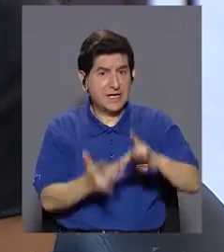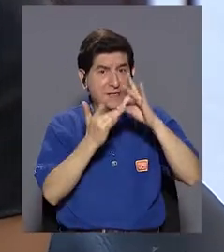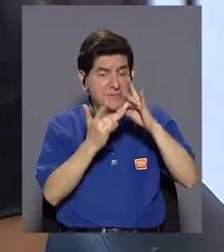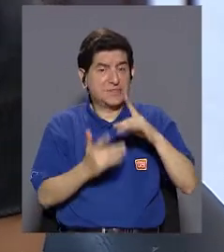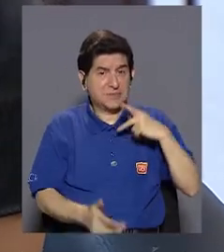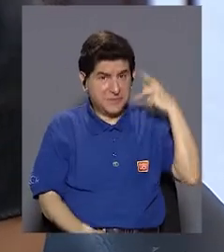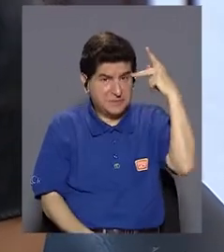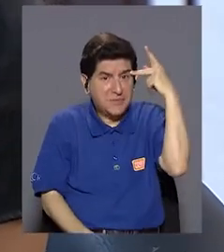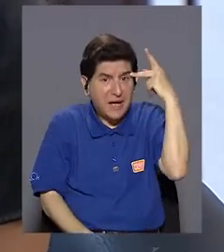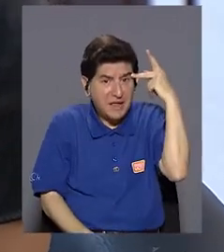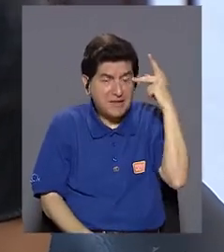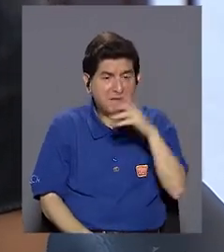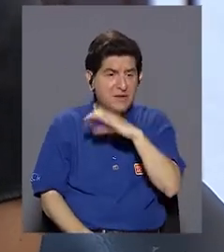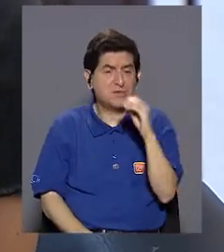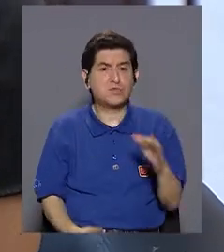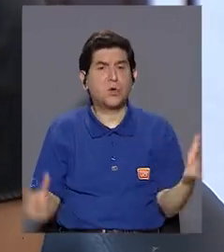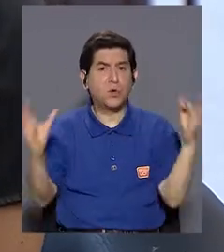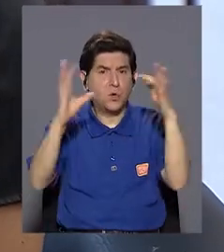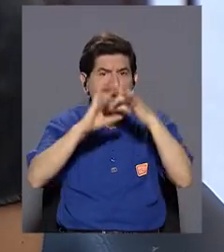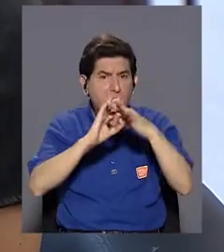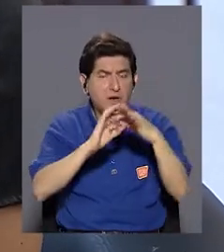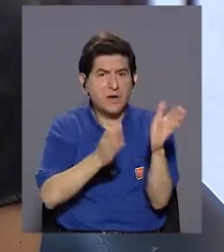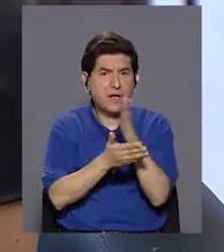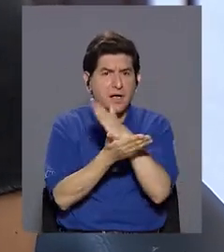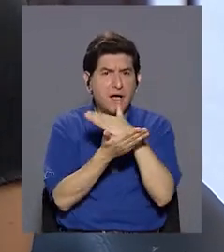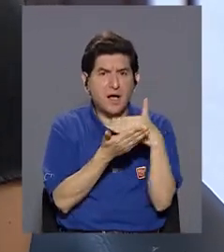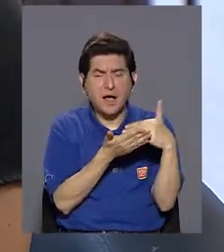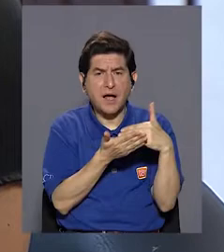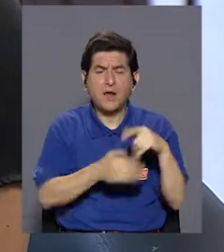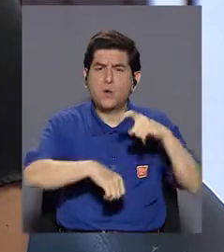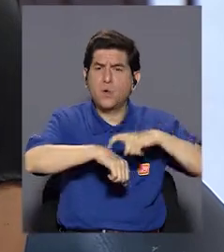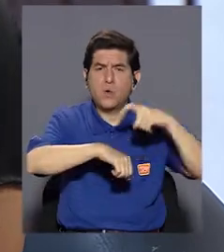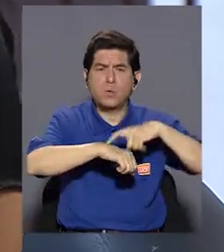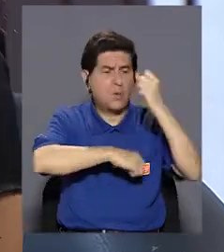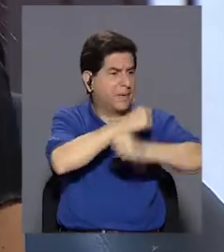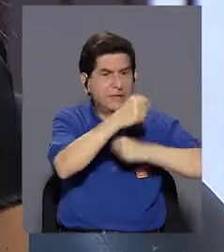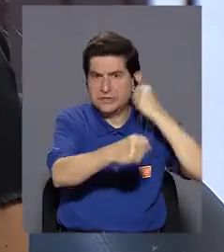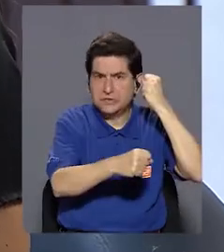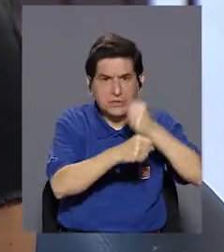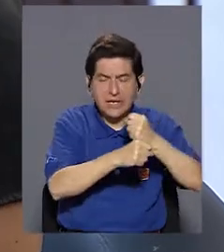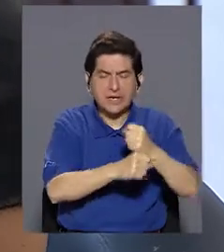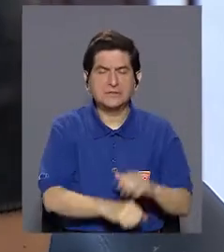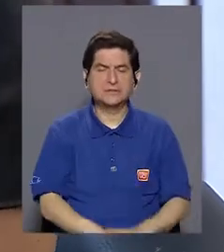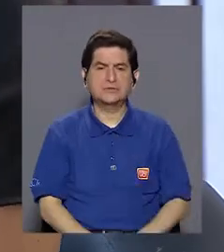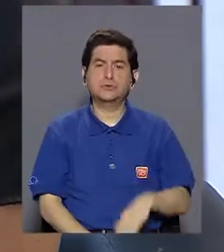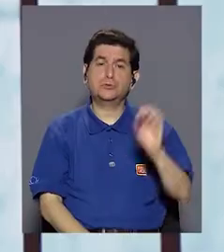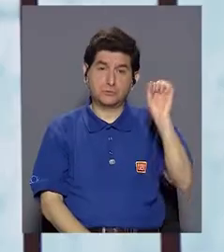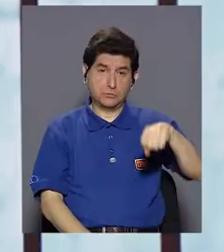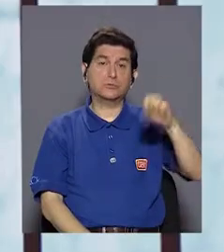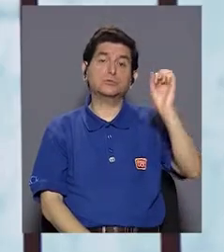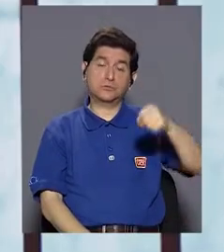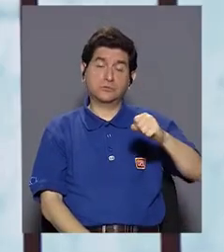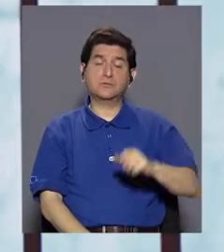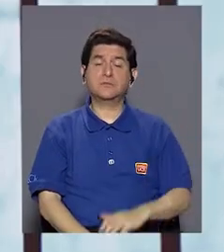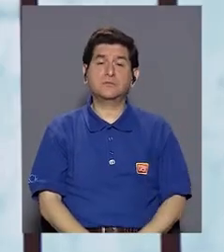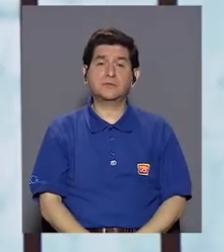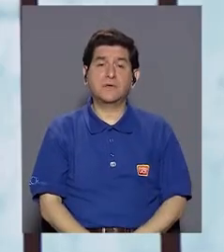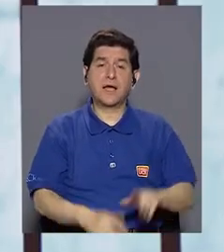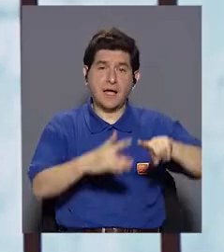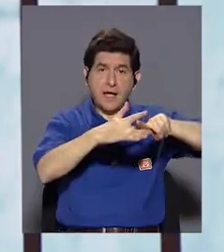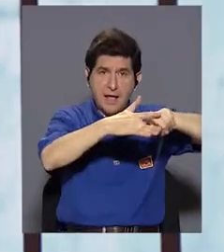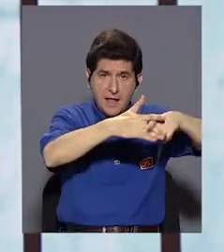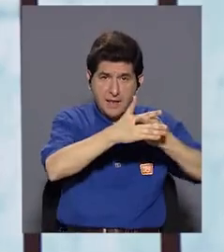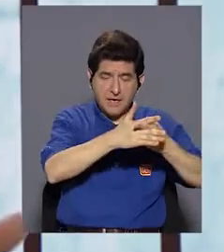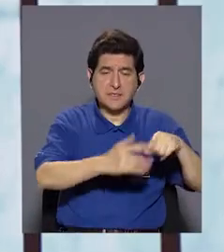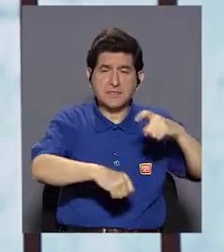todo nosotros como padres o que tengan que ver con algún momento del año? Sí, efectivamente, cuando